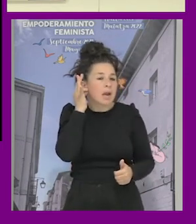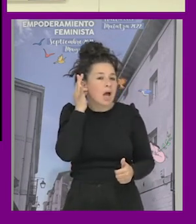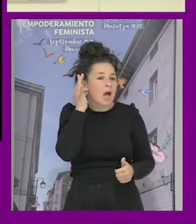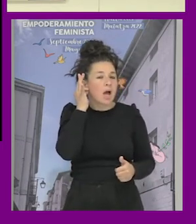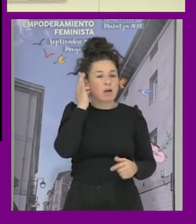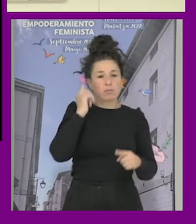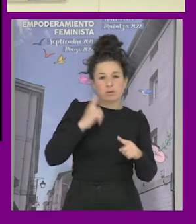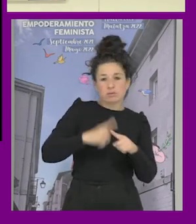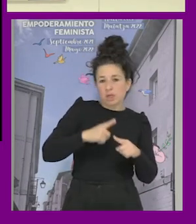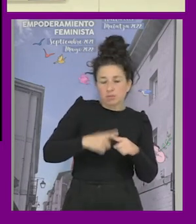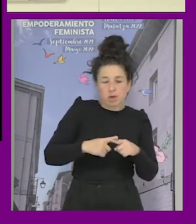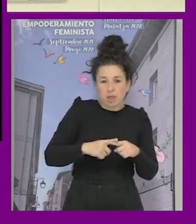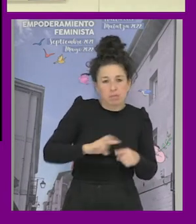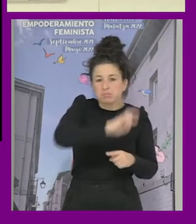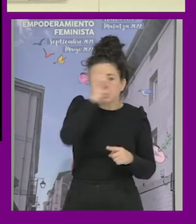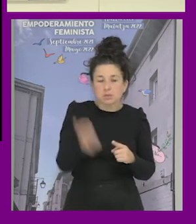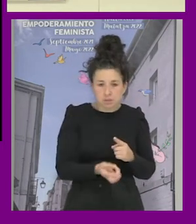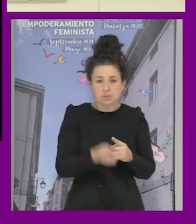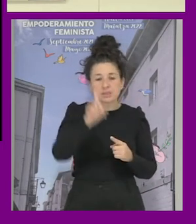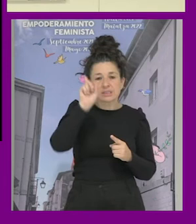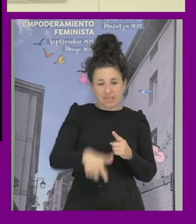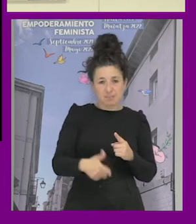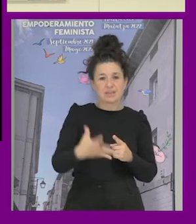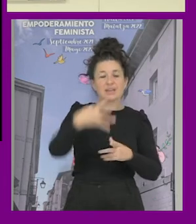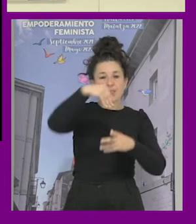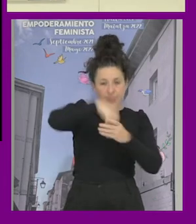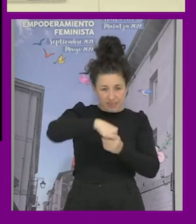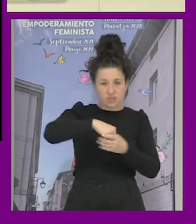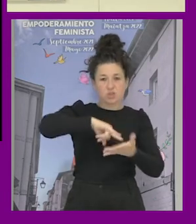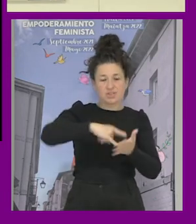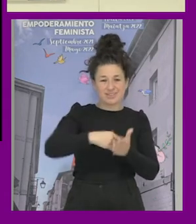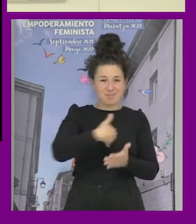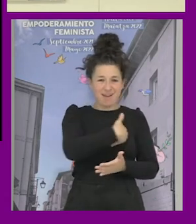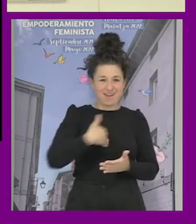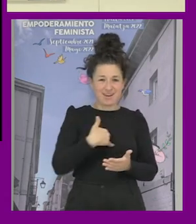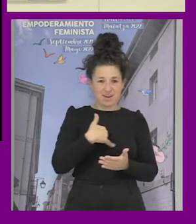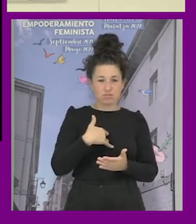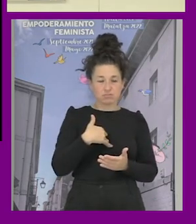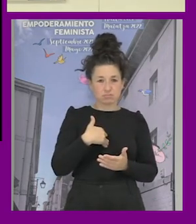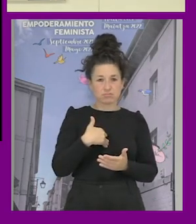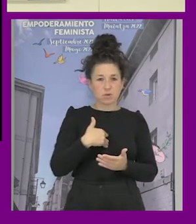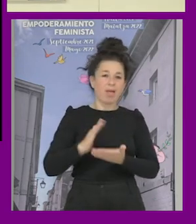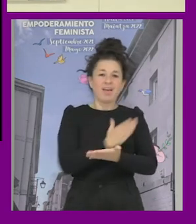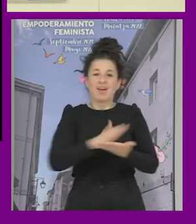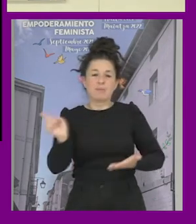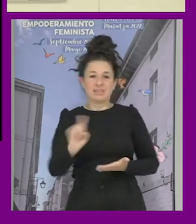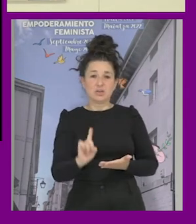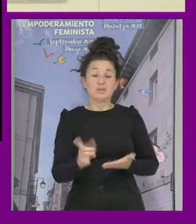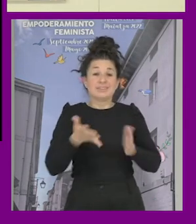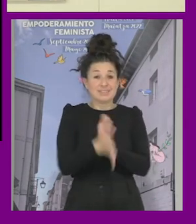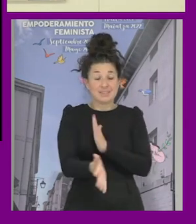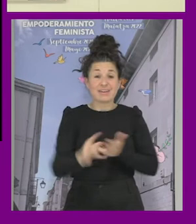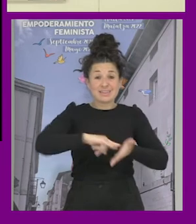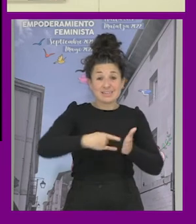sexualidad determinada también forma parte del mismo sistema de género no es algo aparte sino que el sistema de género es más amplio